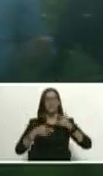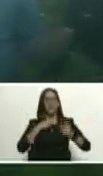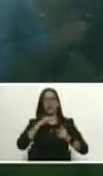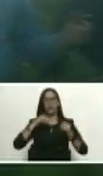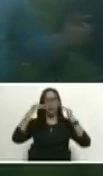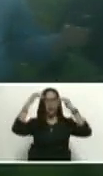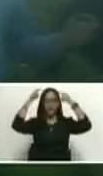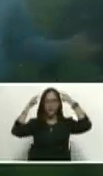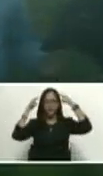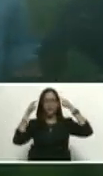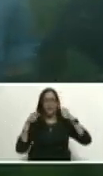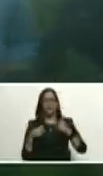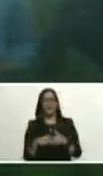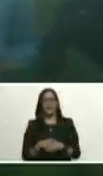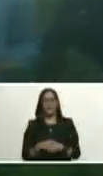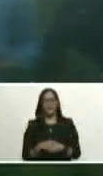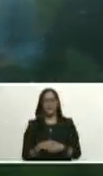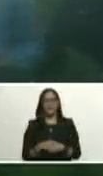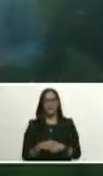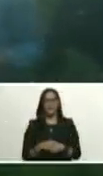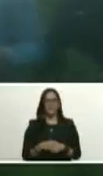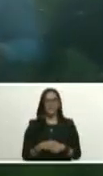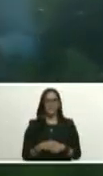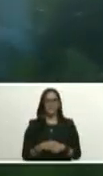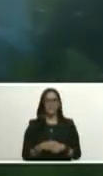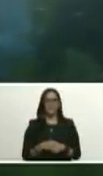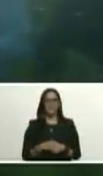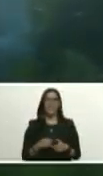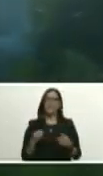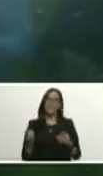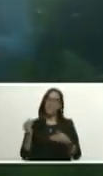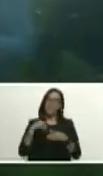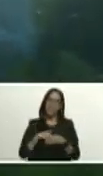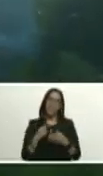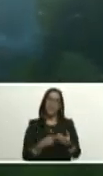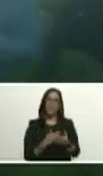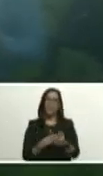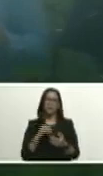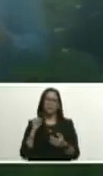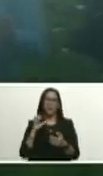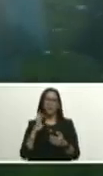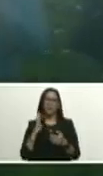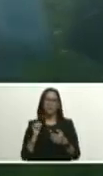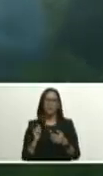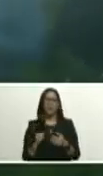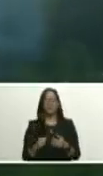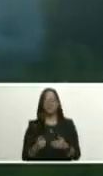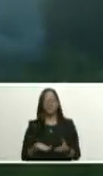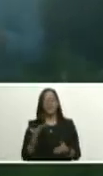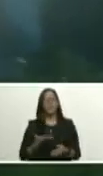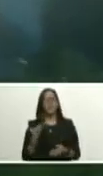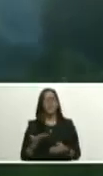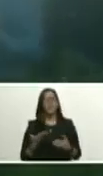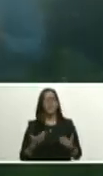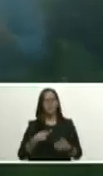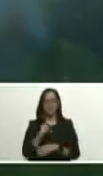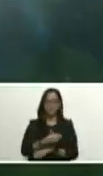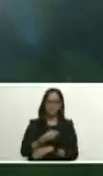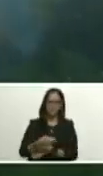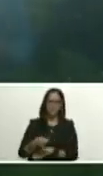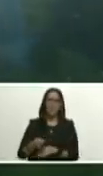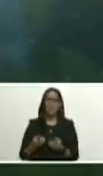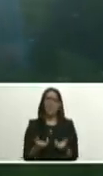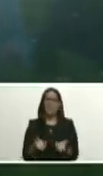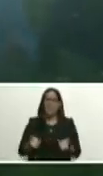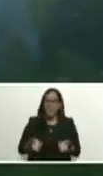Hugo Chávez agregar a lo que decía nuestro hermano sebastián la importancia que también trae las inversiones en maquinaria